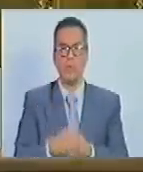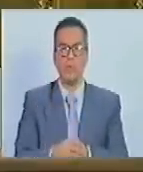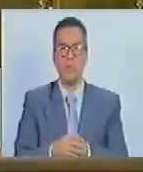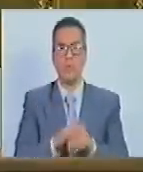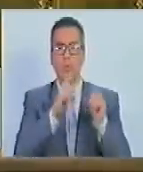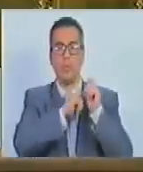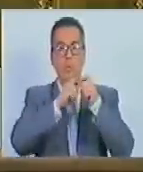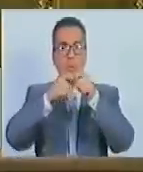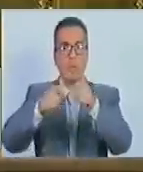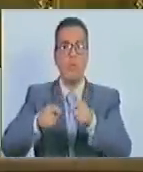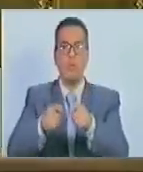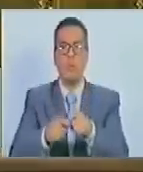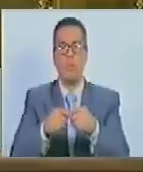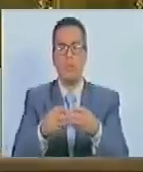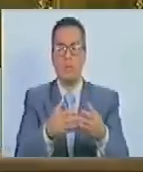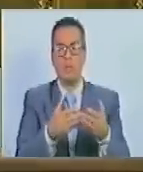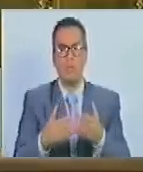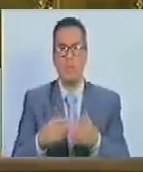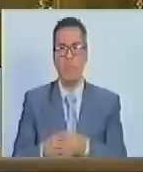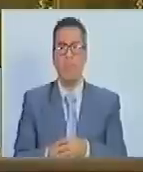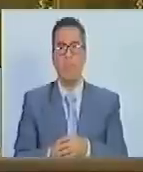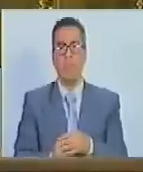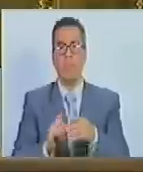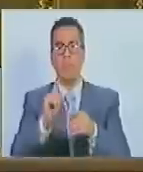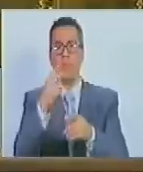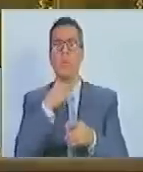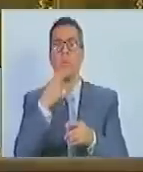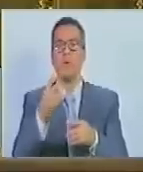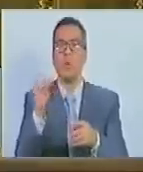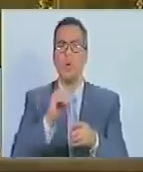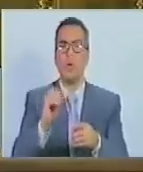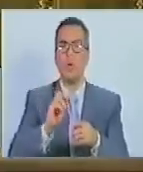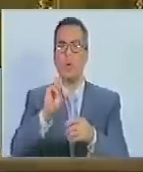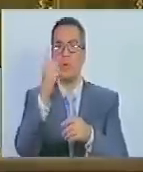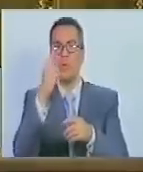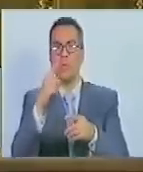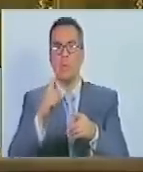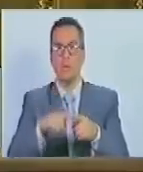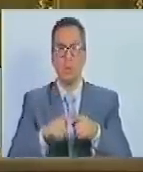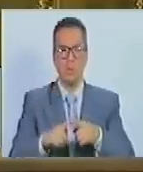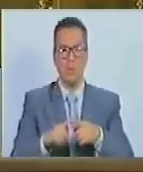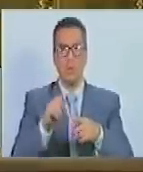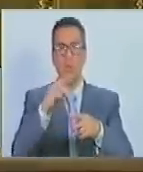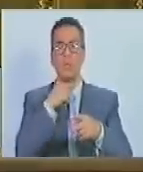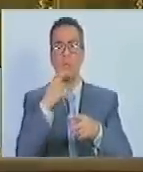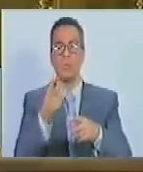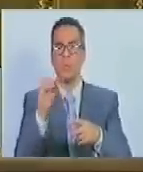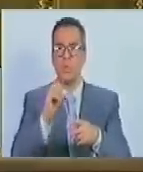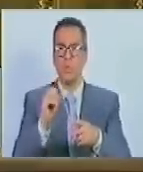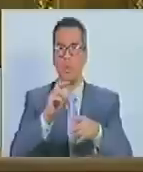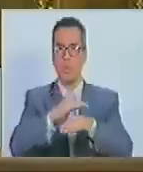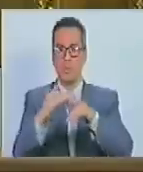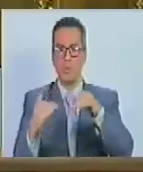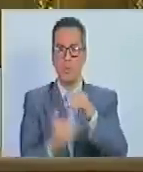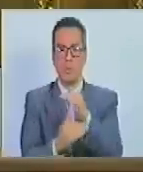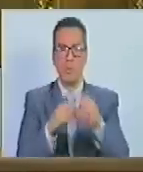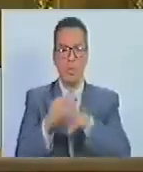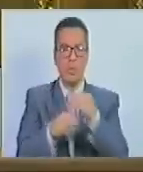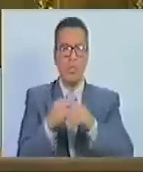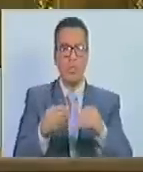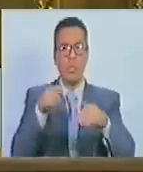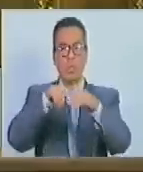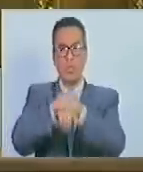designaciones y ratificaciones de una vocera o vocero principal y una vocera o vocero suplente para ser